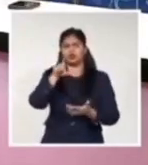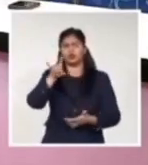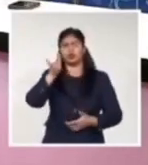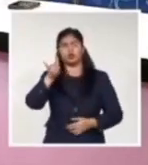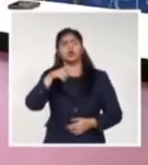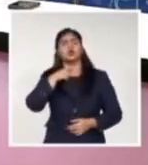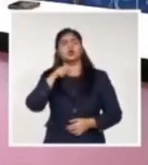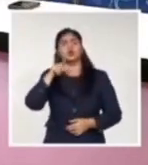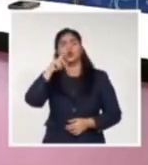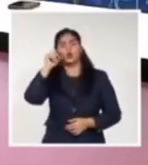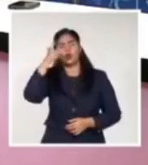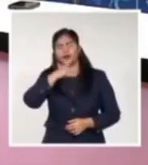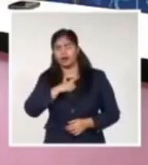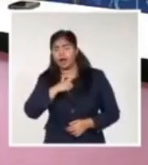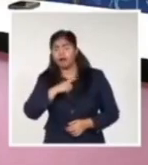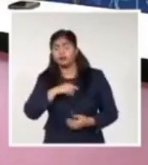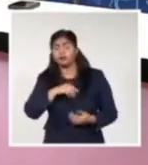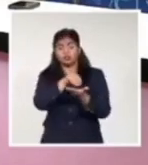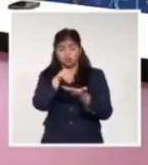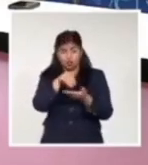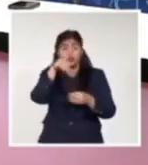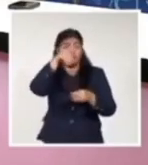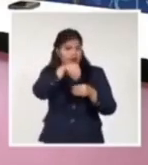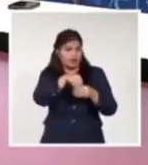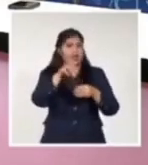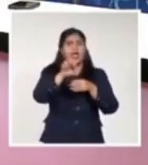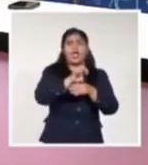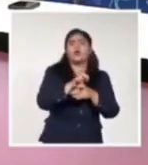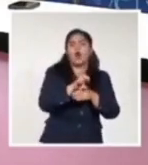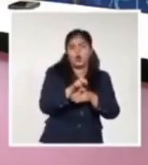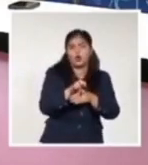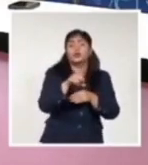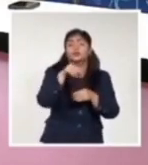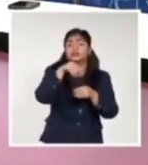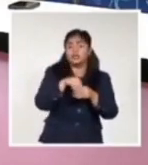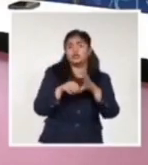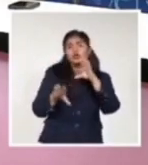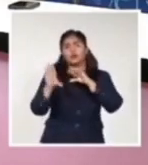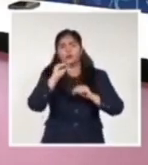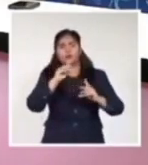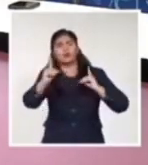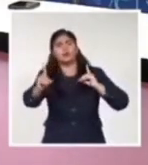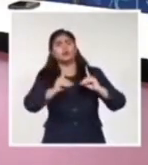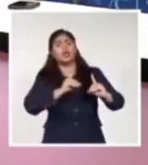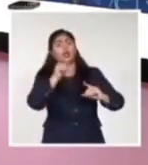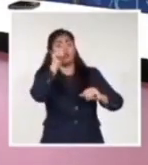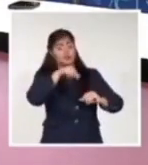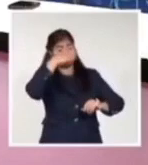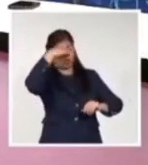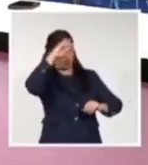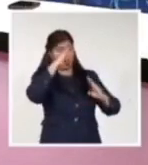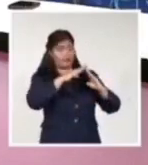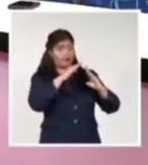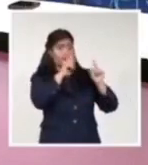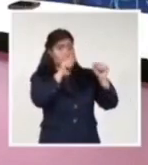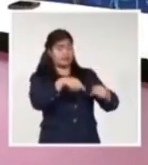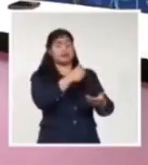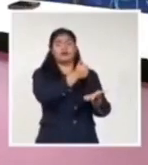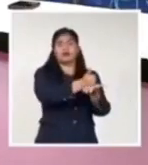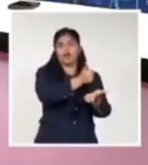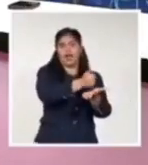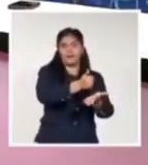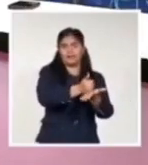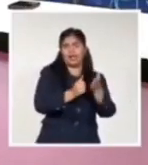provincia de territorio ecuatoriano y asimismo sostuvo un diálogo con cubanos y ecuatorianos en la ciudad de quito sobre los